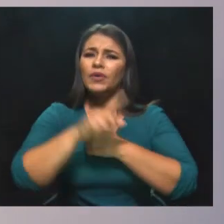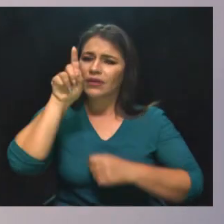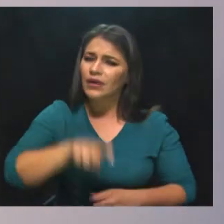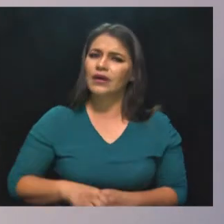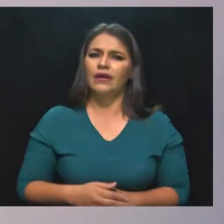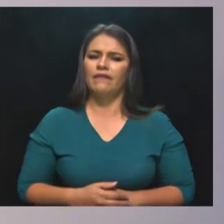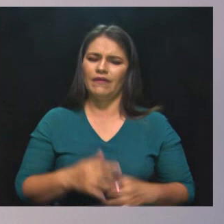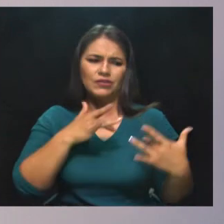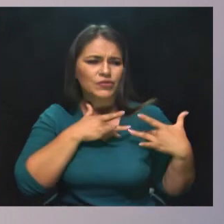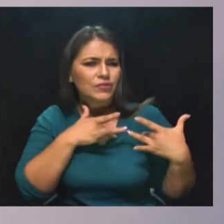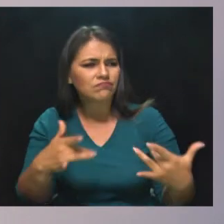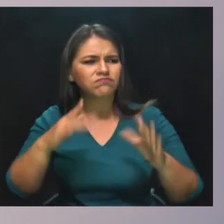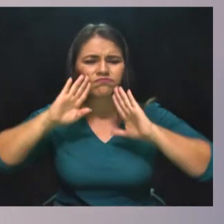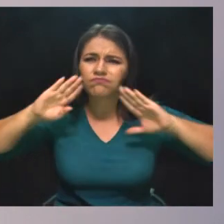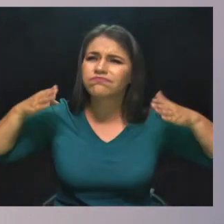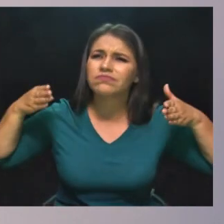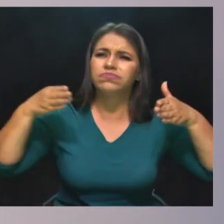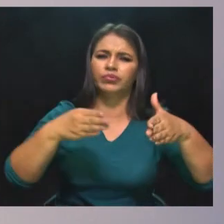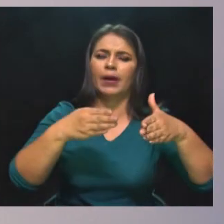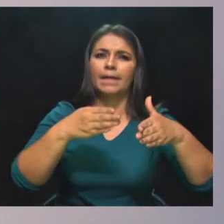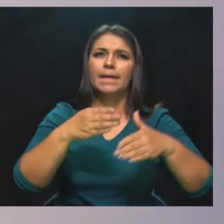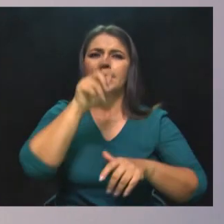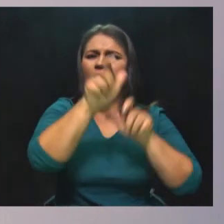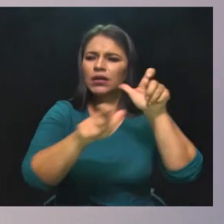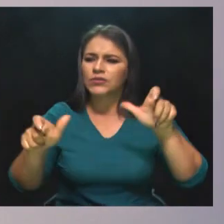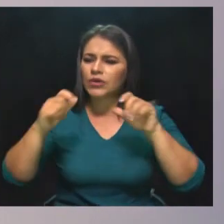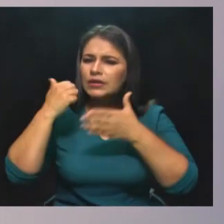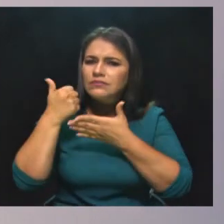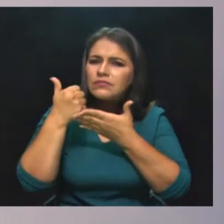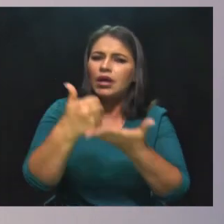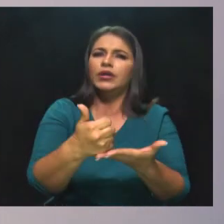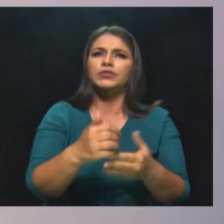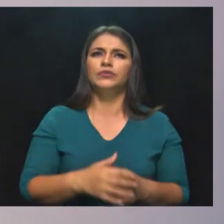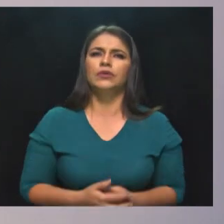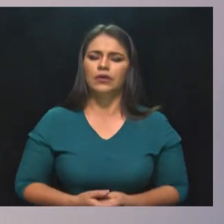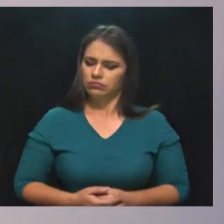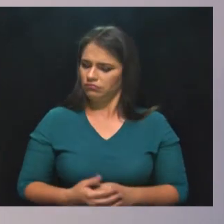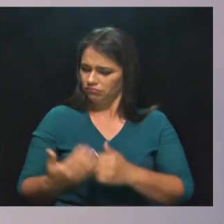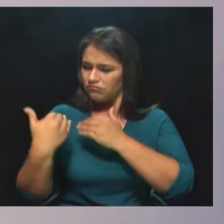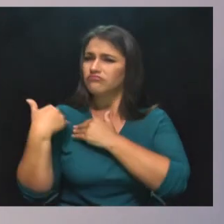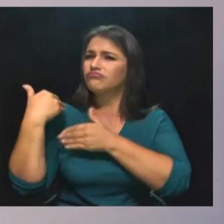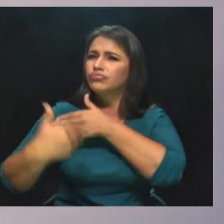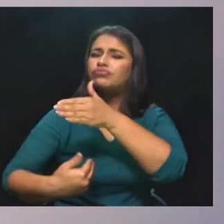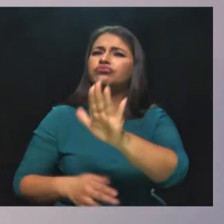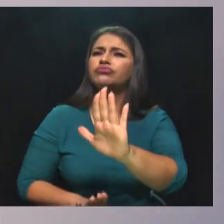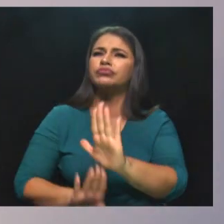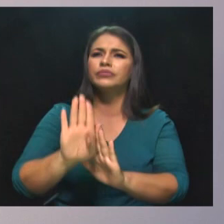hacia el que hoy todos sentimos debemos avanzar.